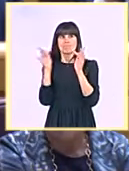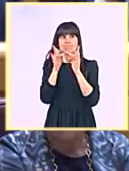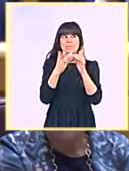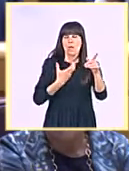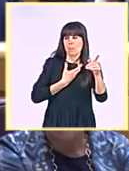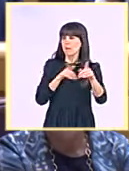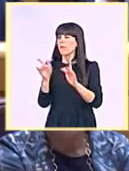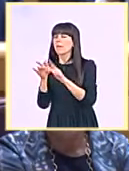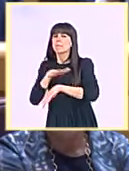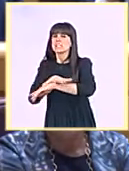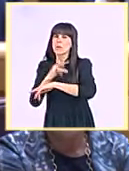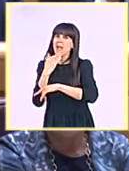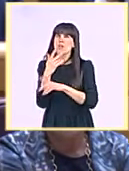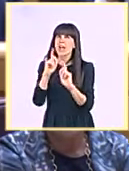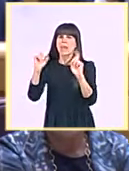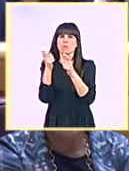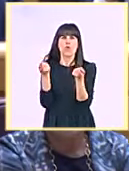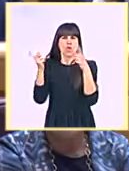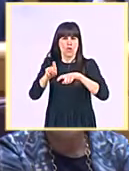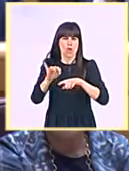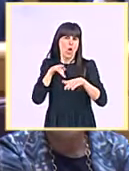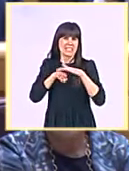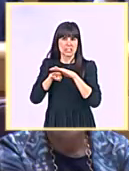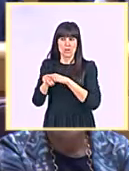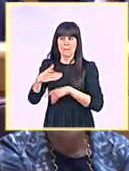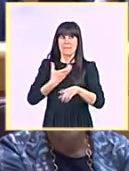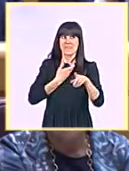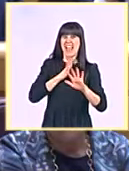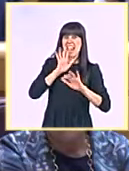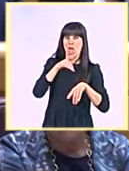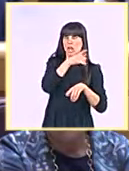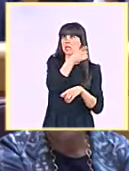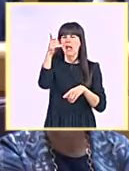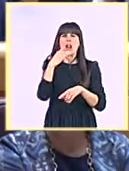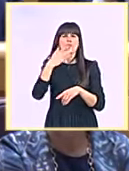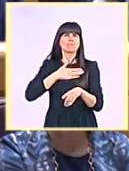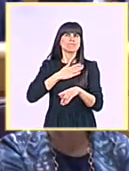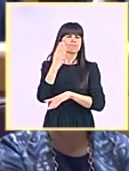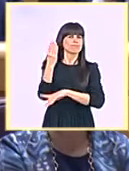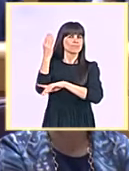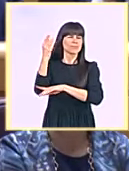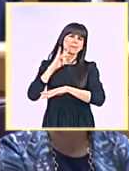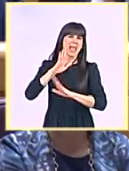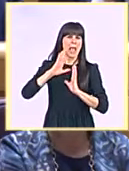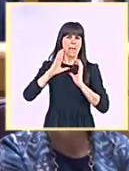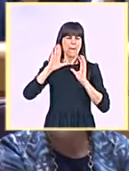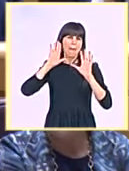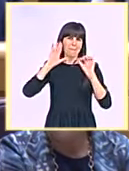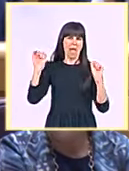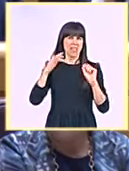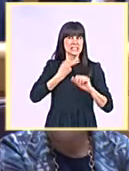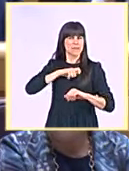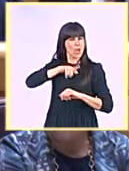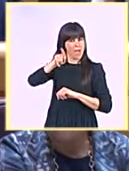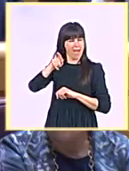alcalde de León y su mujer recibido por algún miembro de la Embajada Española en Catar? ¿Puede confirmar que el alcalde mantuvo algún encuentro con autoridades o